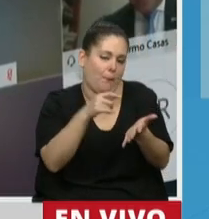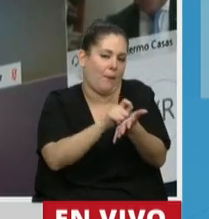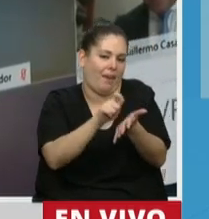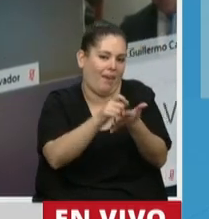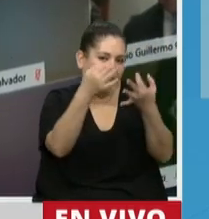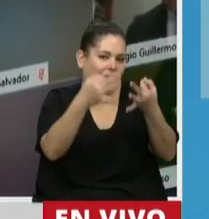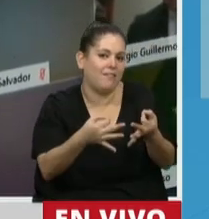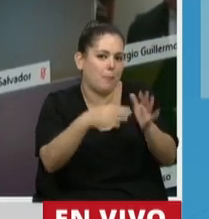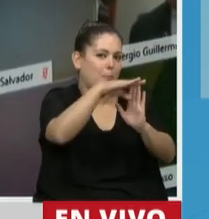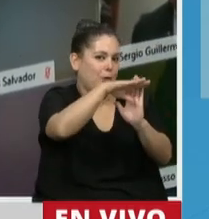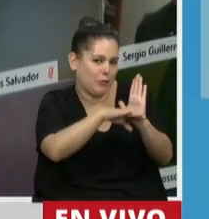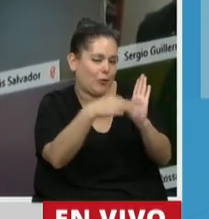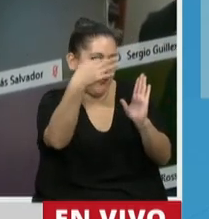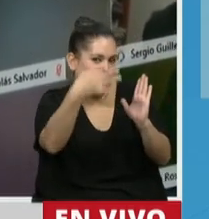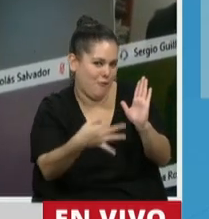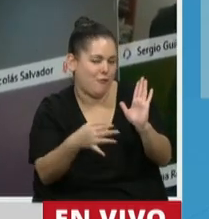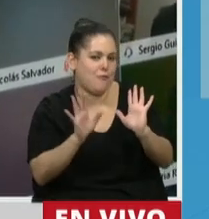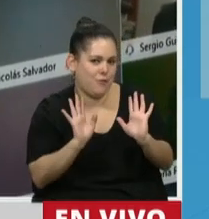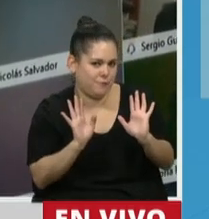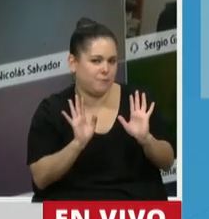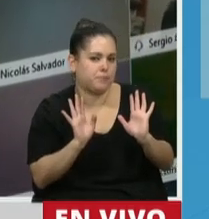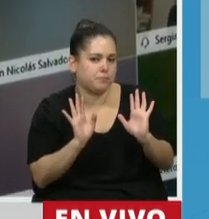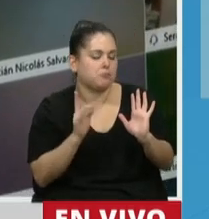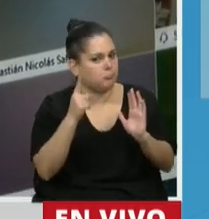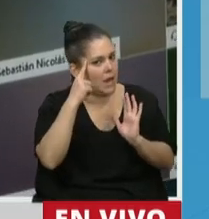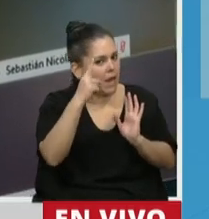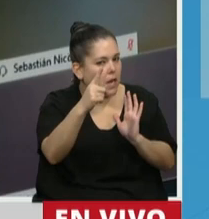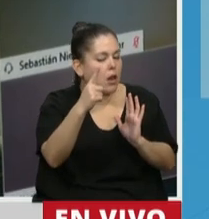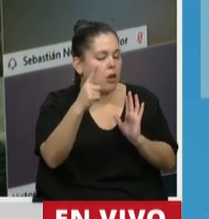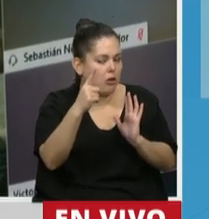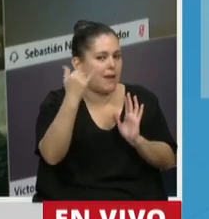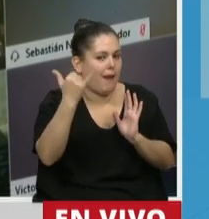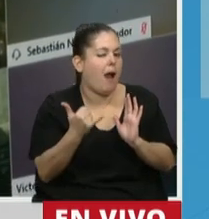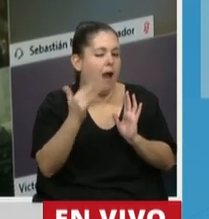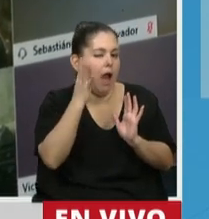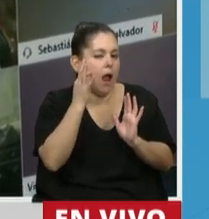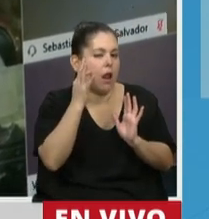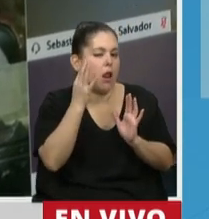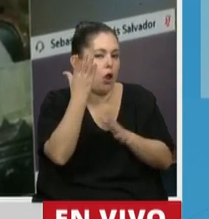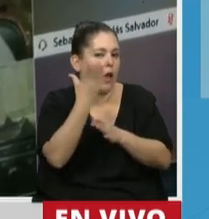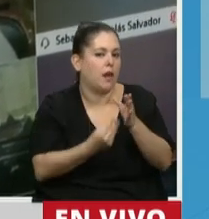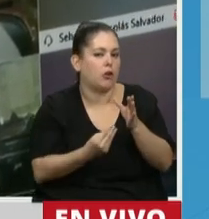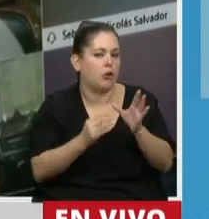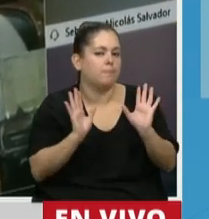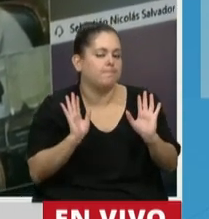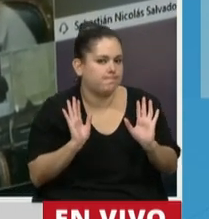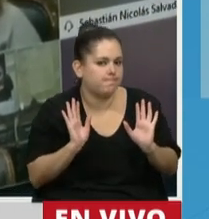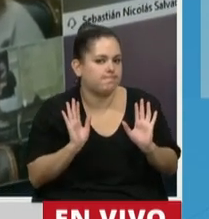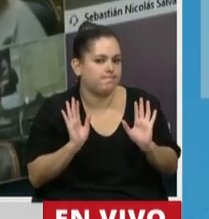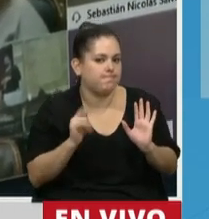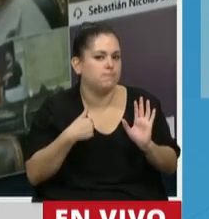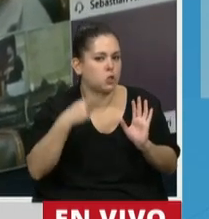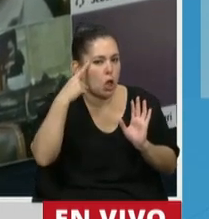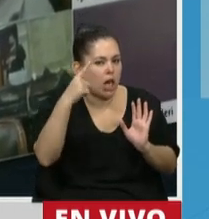que hagan los protocolos, creo que estamos cometiendo algún tipo de error. Yo creo que los